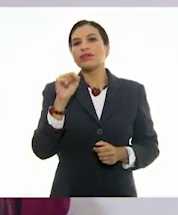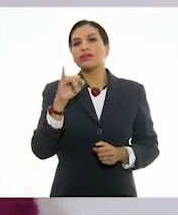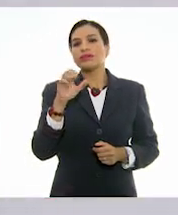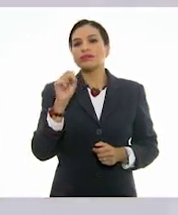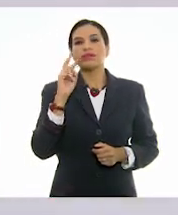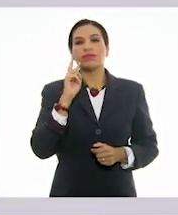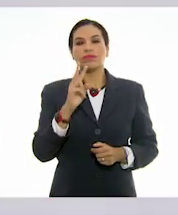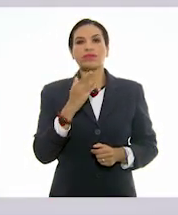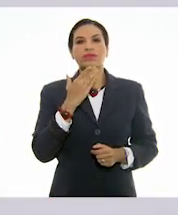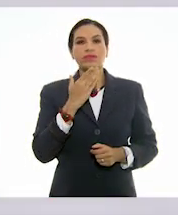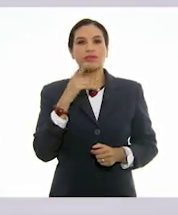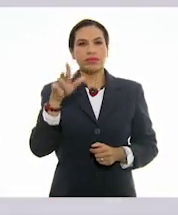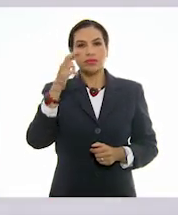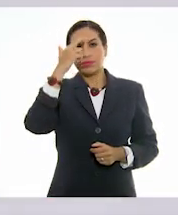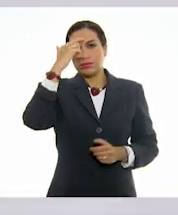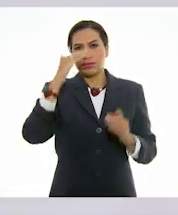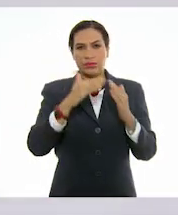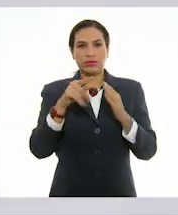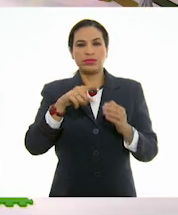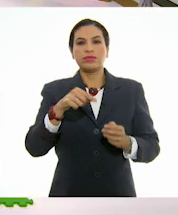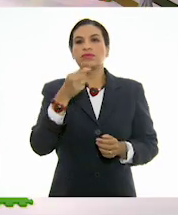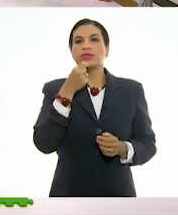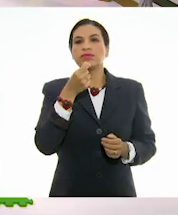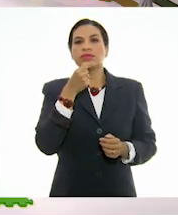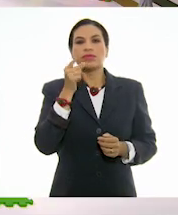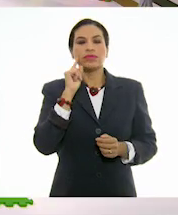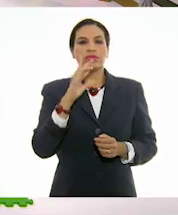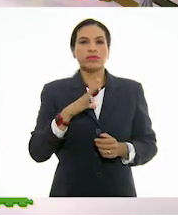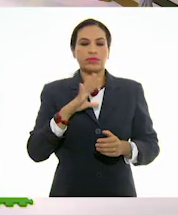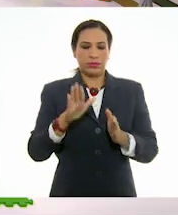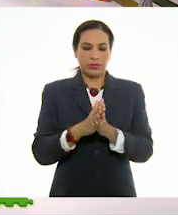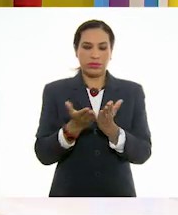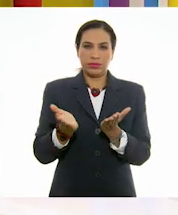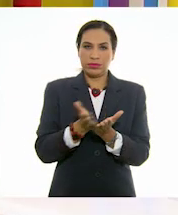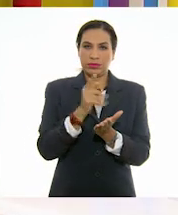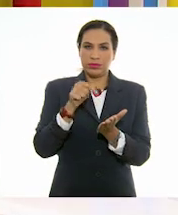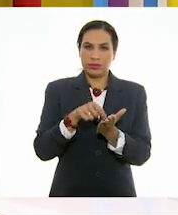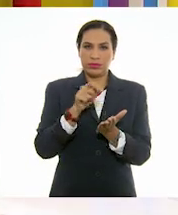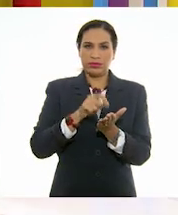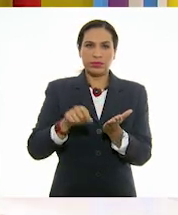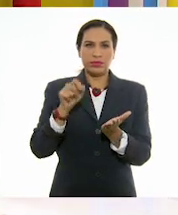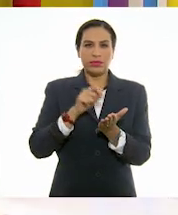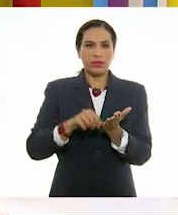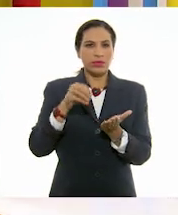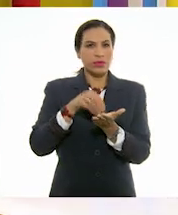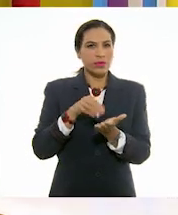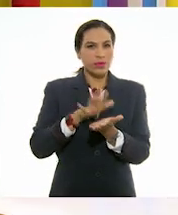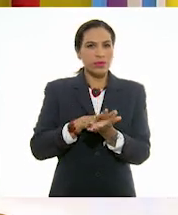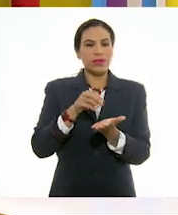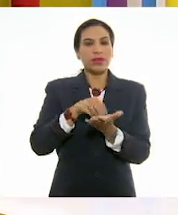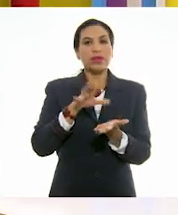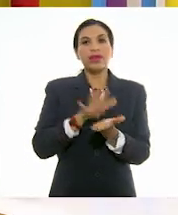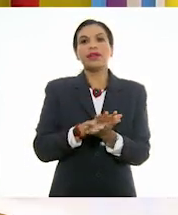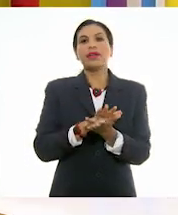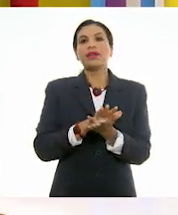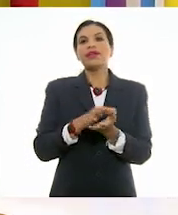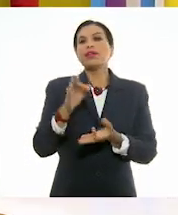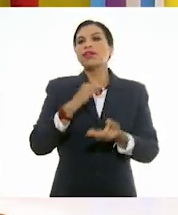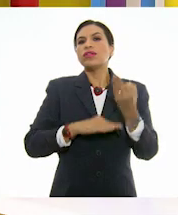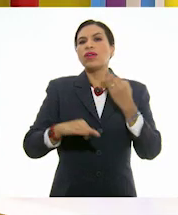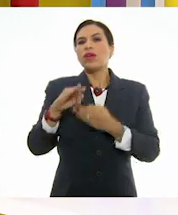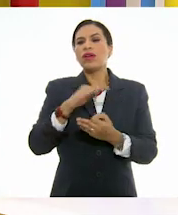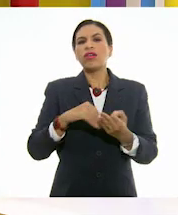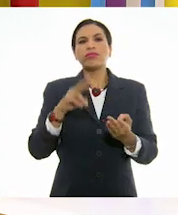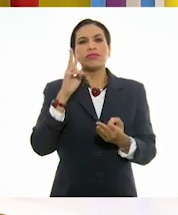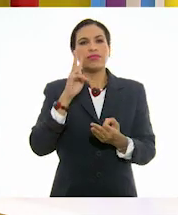¿Verdad? Muy bien. Recuerden allá en casa, niñas y niños, tener a la mano una libreta para que vayan haciendo las anotaciones de todo lo que